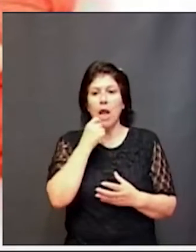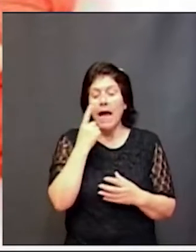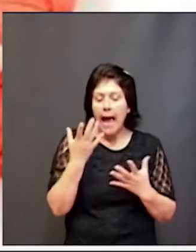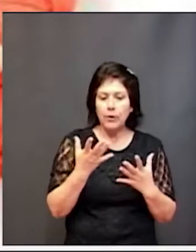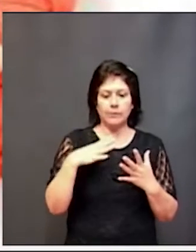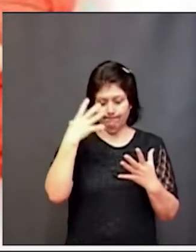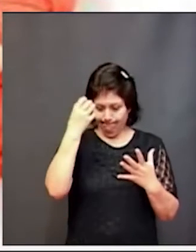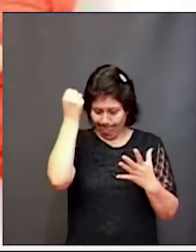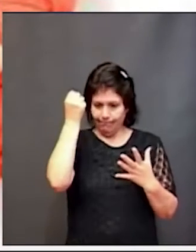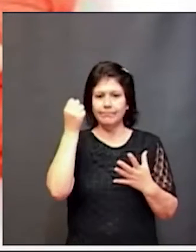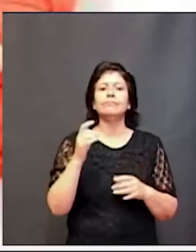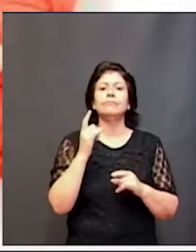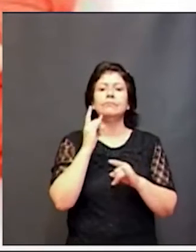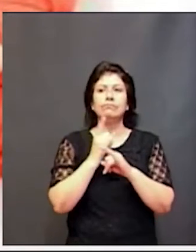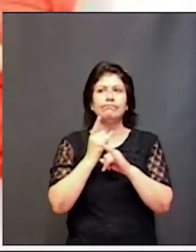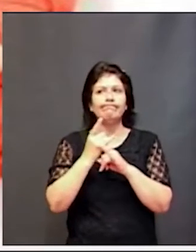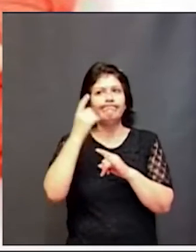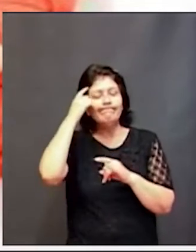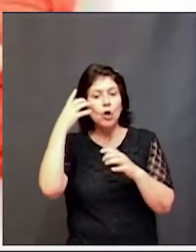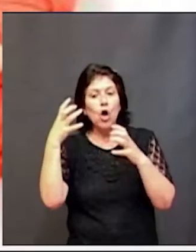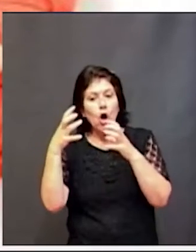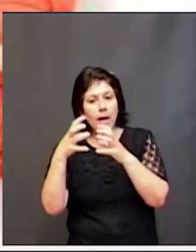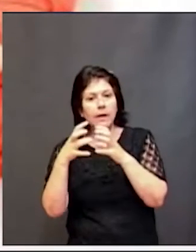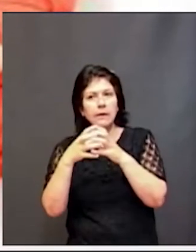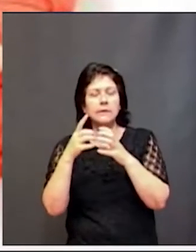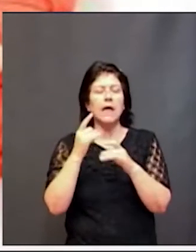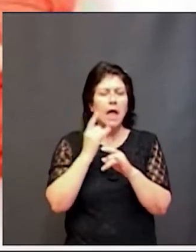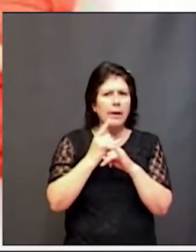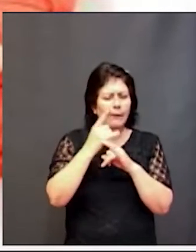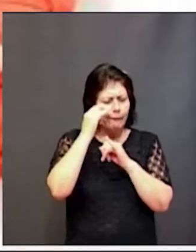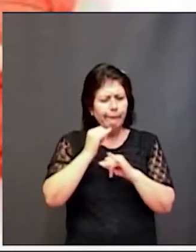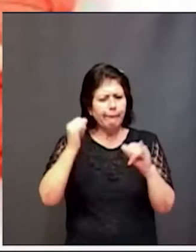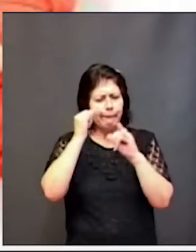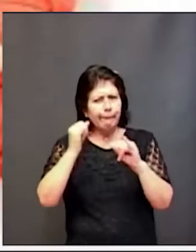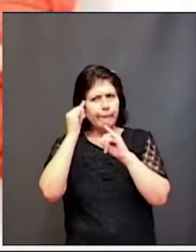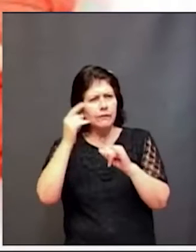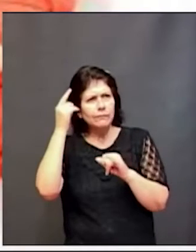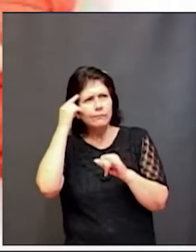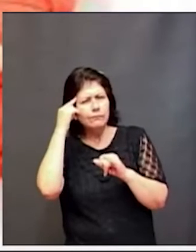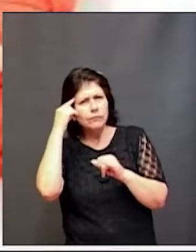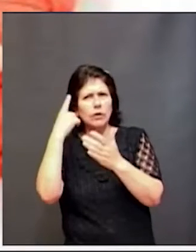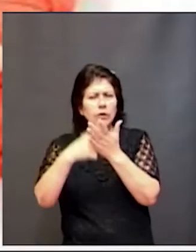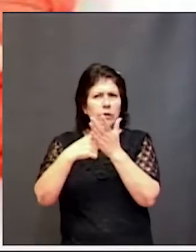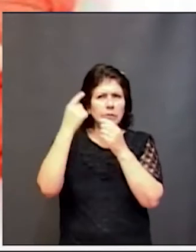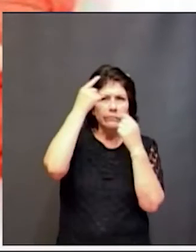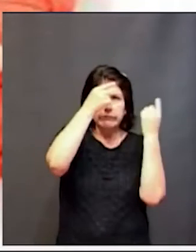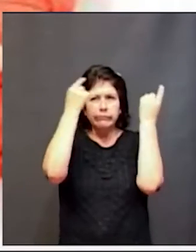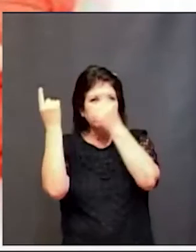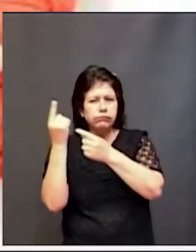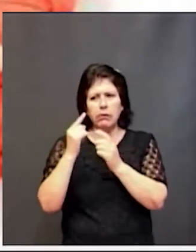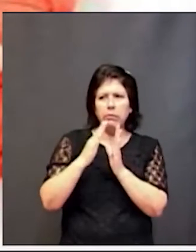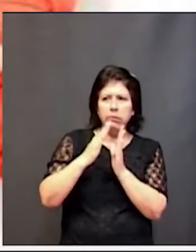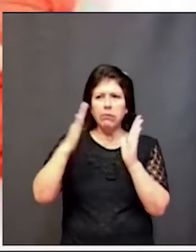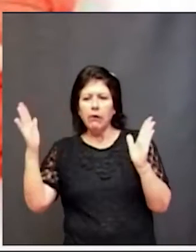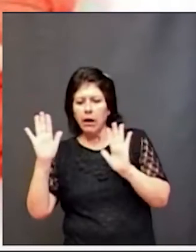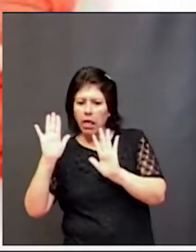recuperadas constantemente el cerebro está codificando información decidiendo si esa información pasa a la memoria a largo plazo o se queda